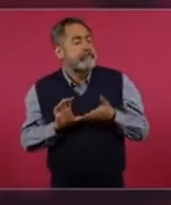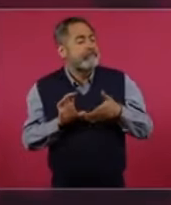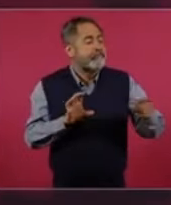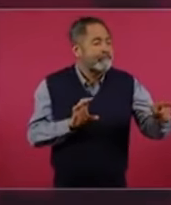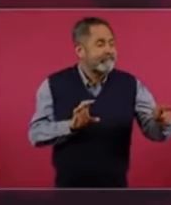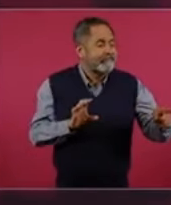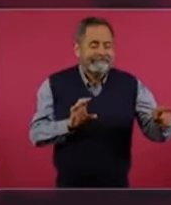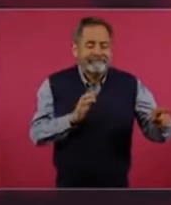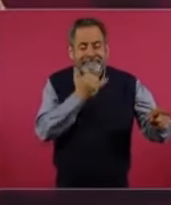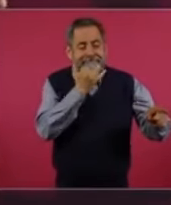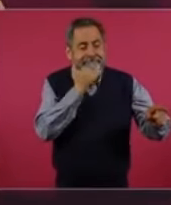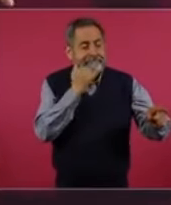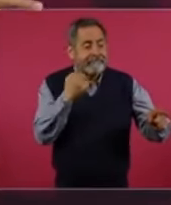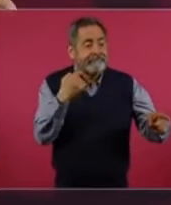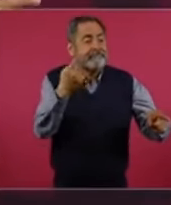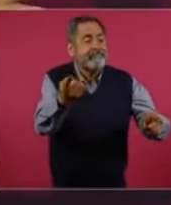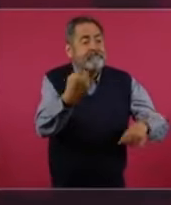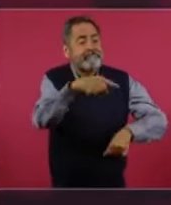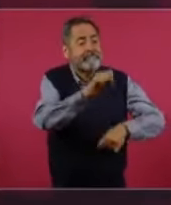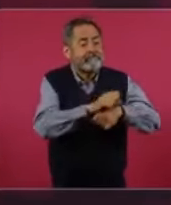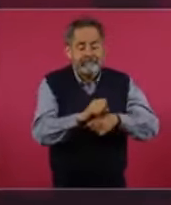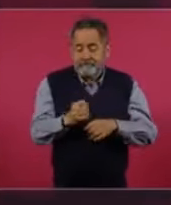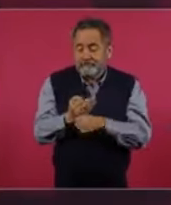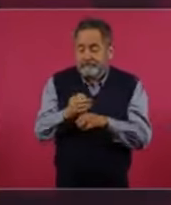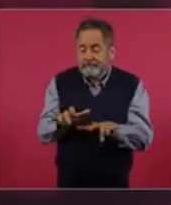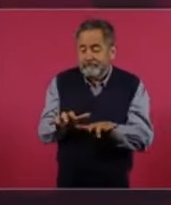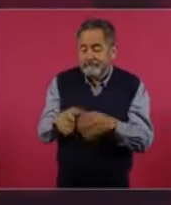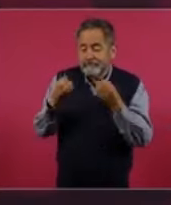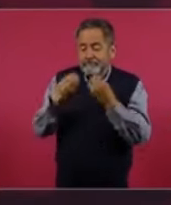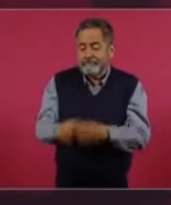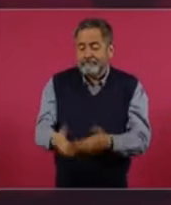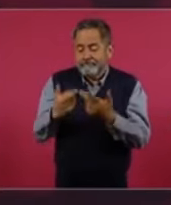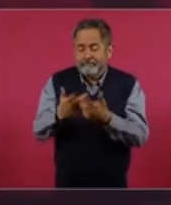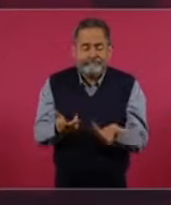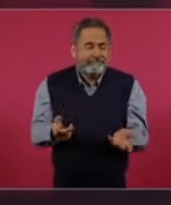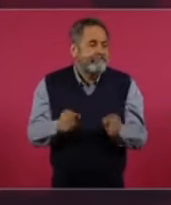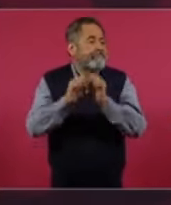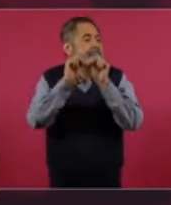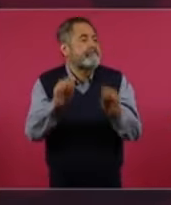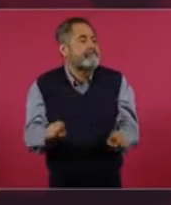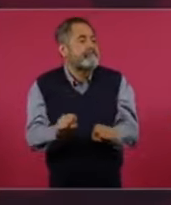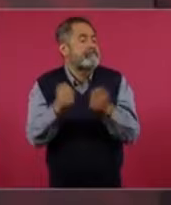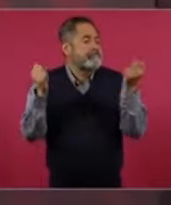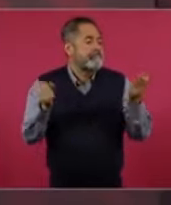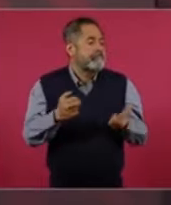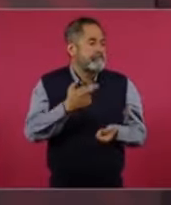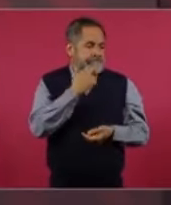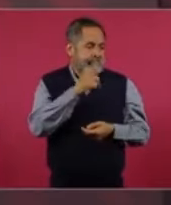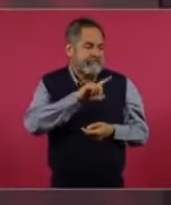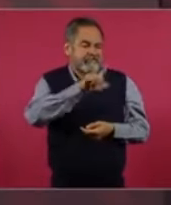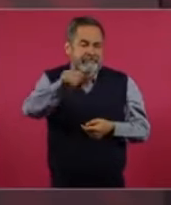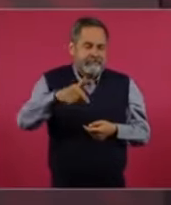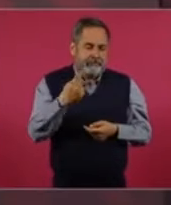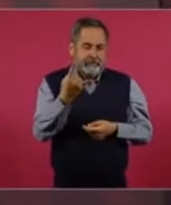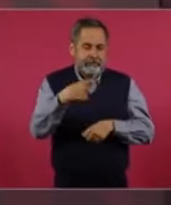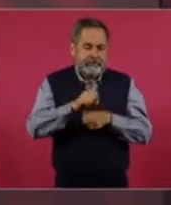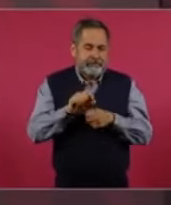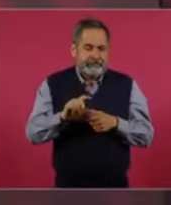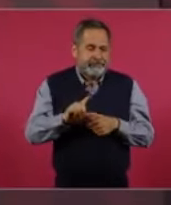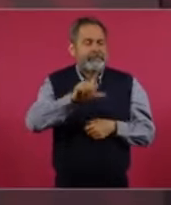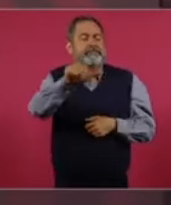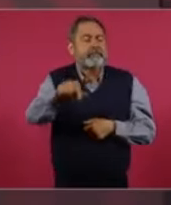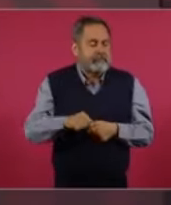se cayó el sistema de cómputo o se está haciendo una revisión